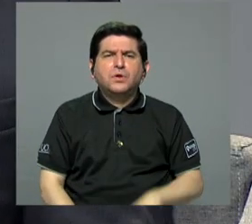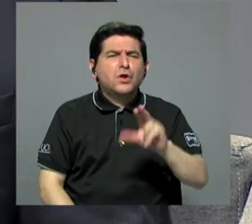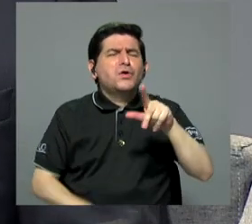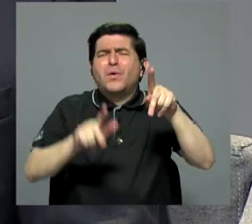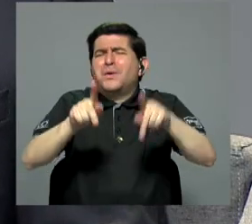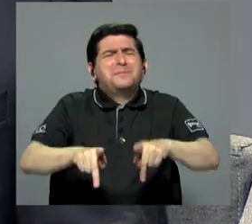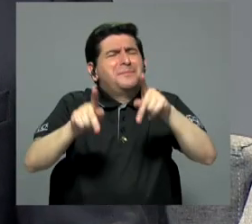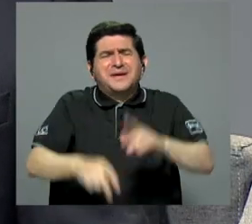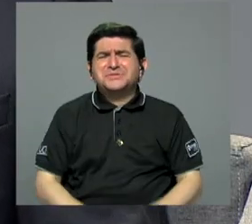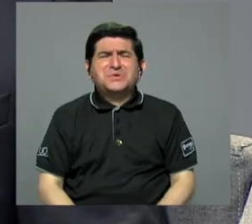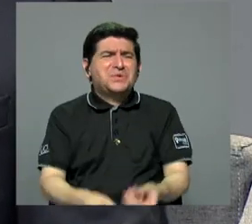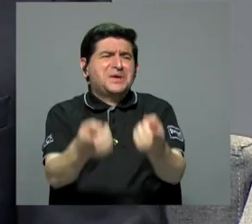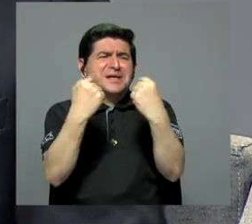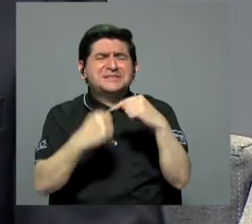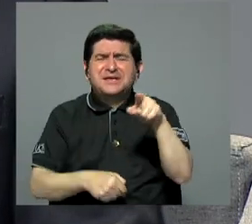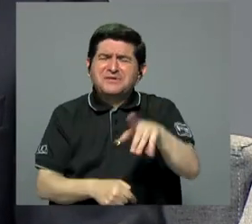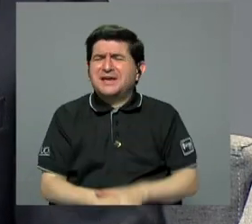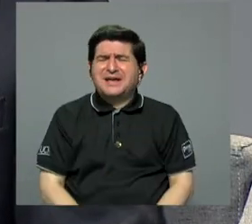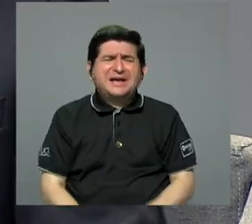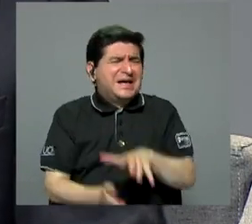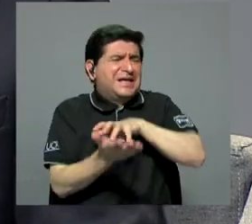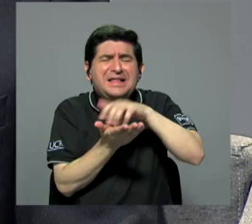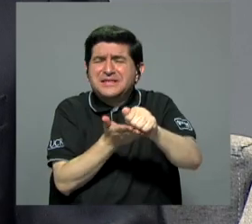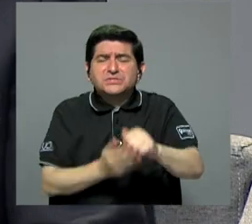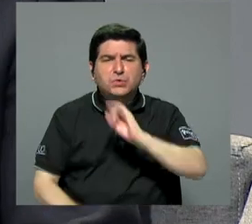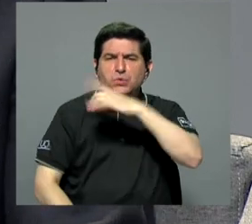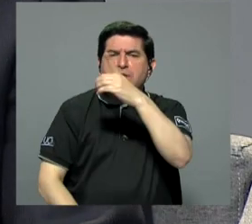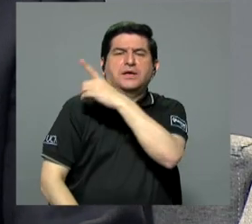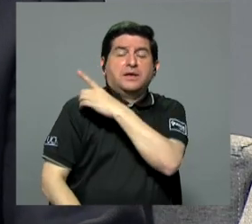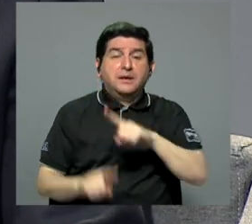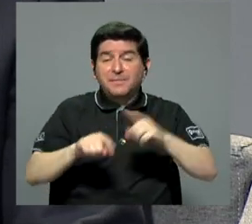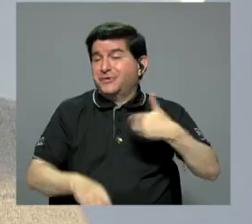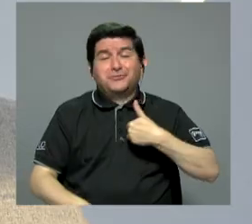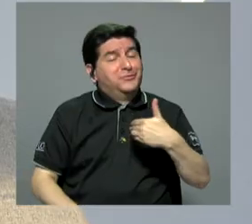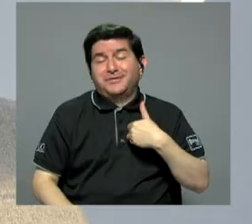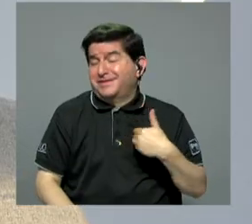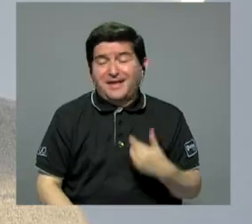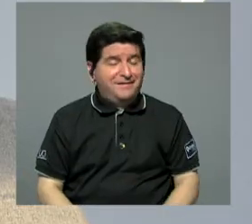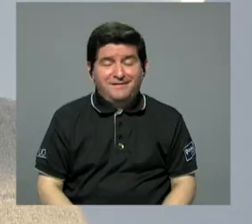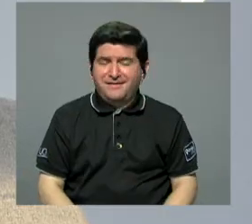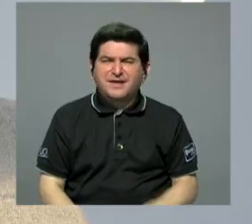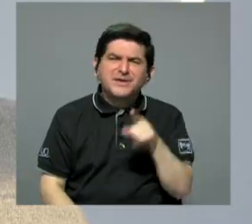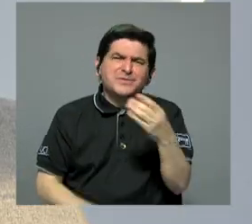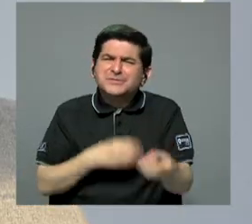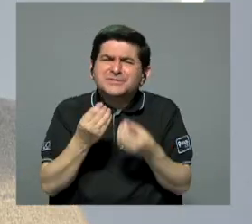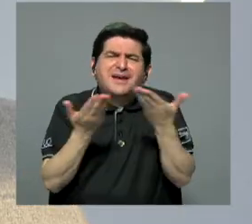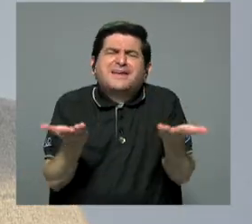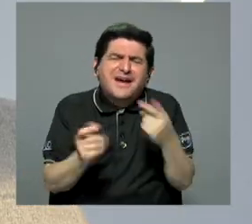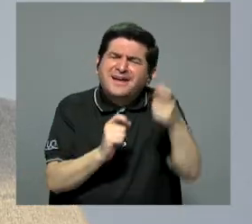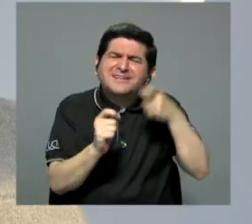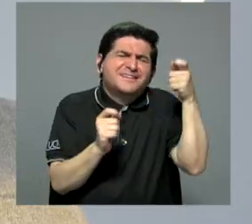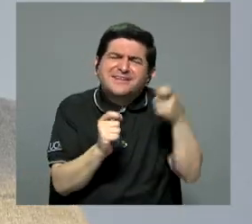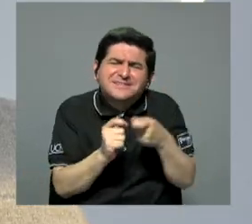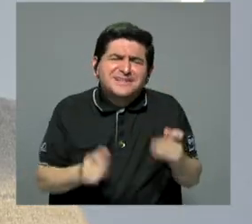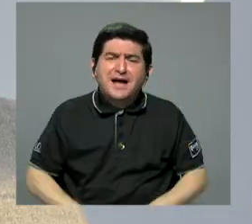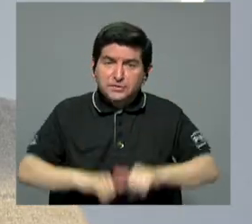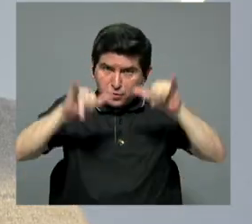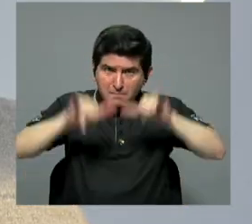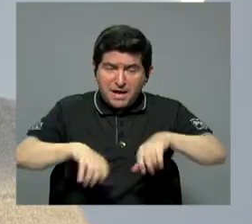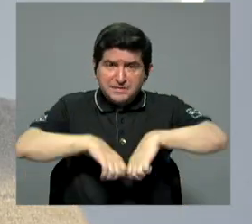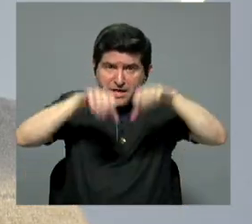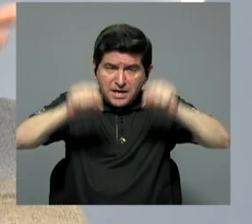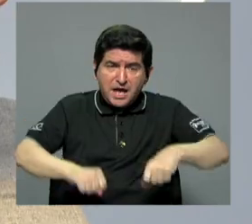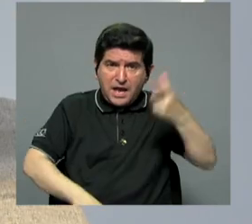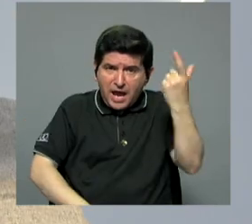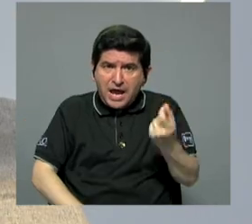pongan ahí gente que venga a hacer desastres a la Junta Directiva. Bueno. Pero no tenemos eso. Esa la primera decisión. ustedes en concreto para sostener el